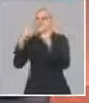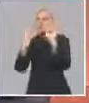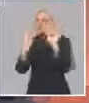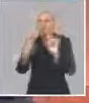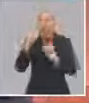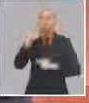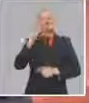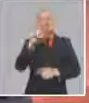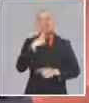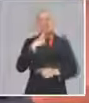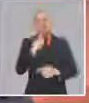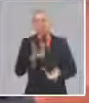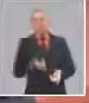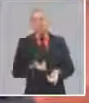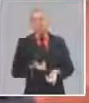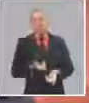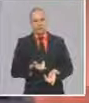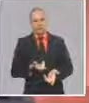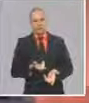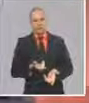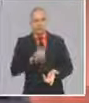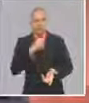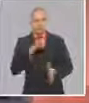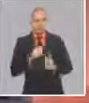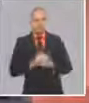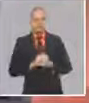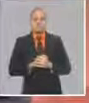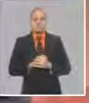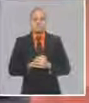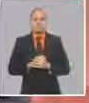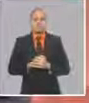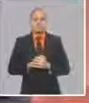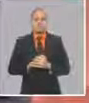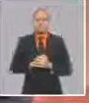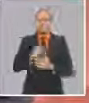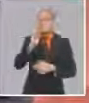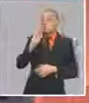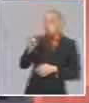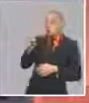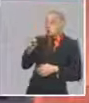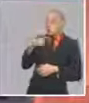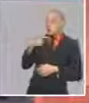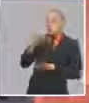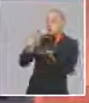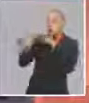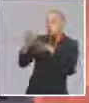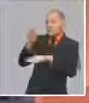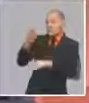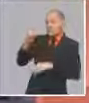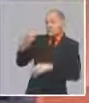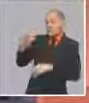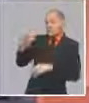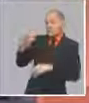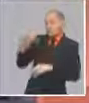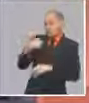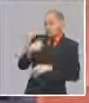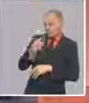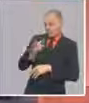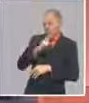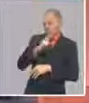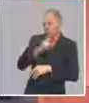Si ves la tienda sola, yo ahí no puedo entrar, yo ahí no puedo comprar, eso no lo hicieron para mí, pero de